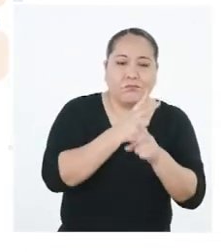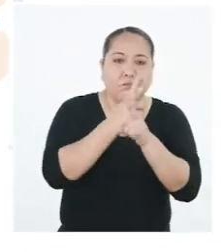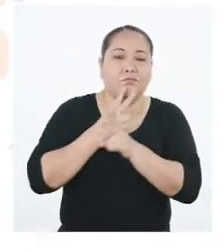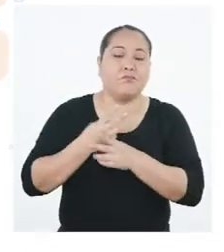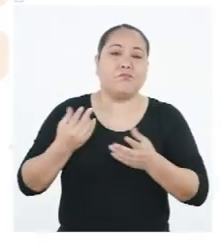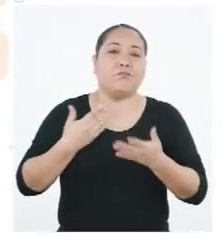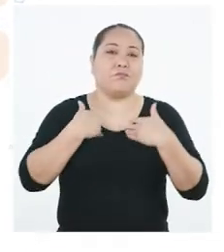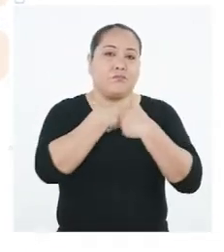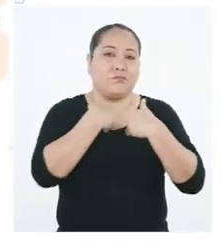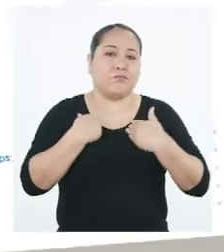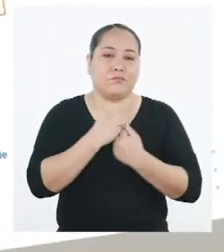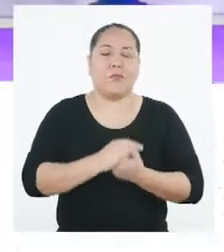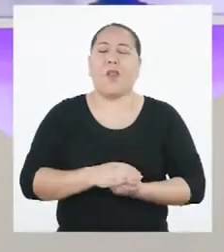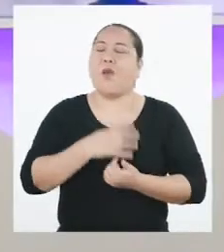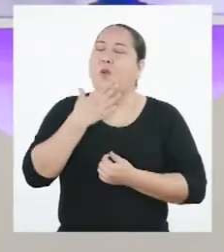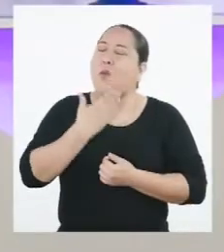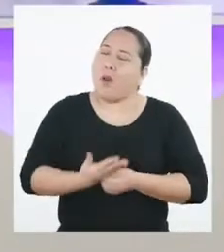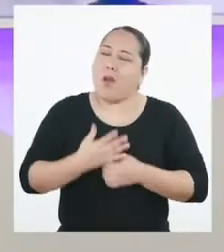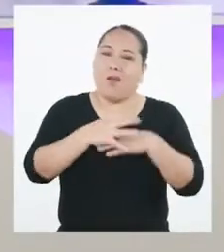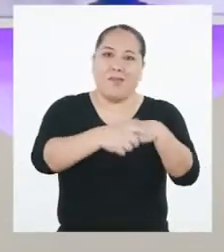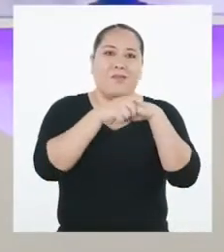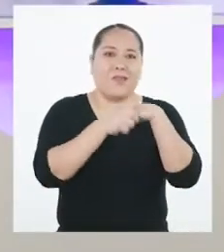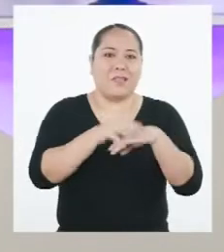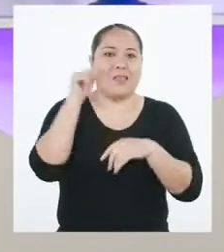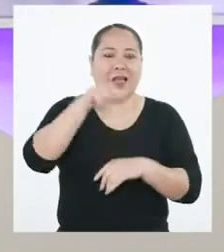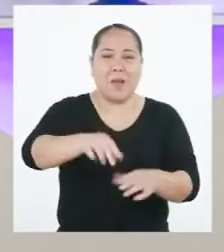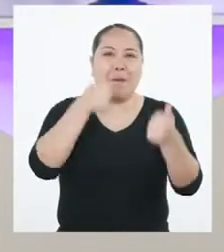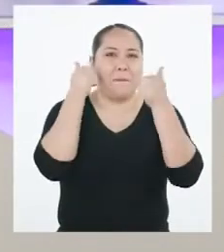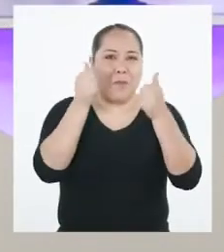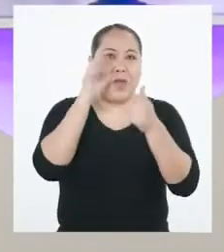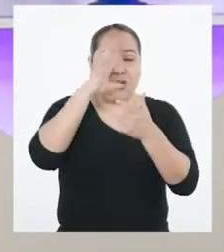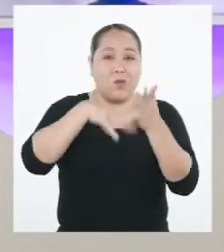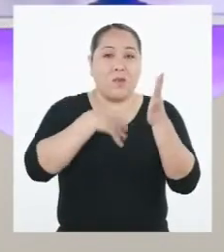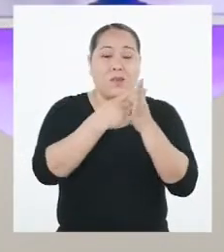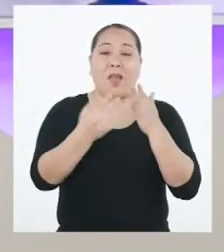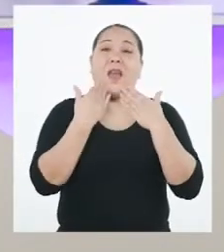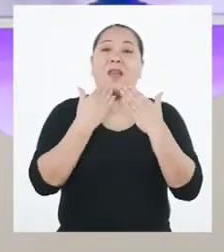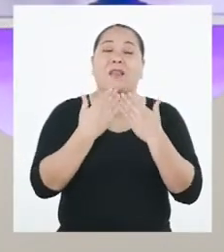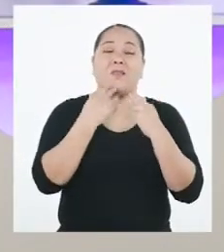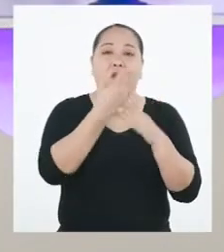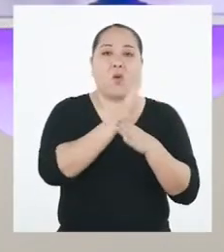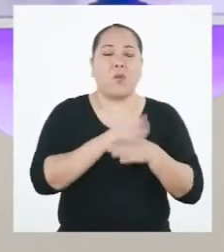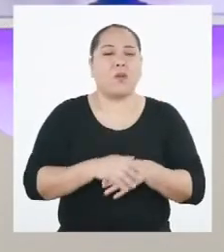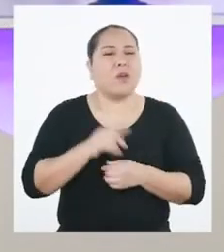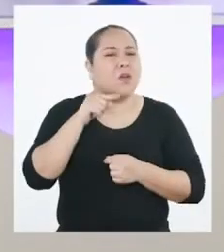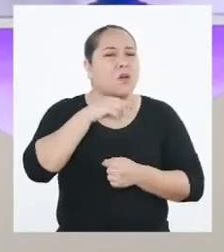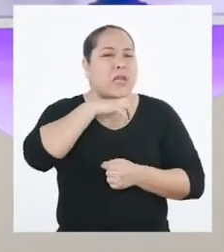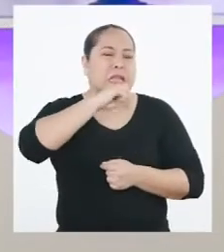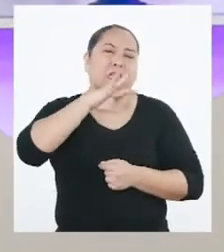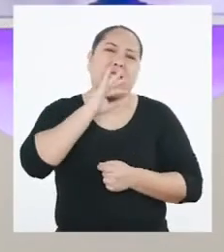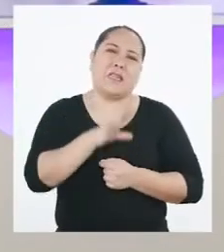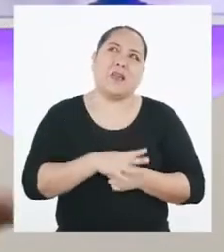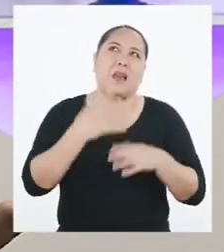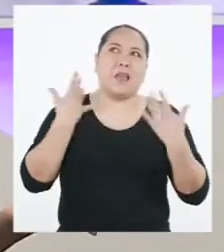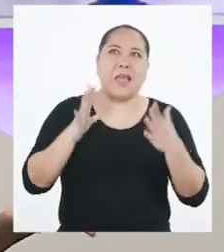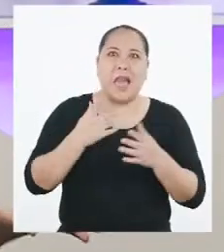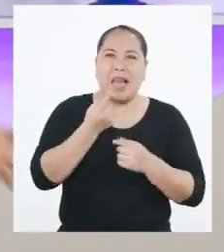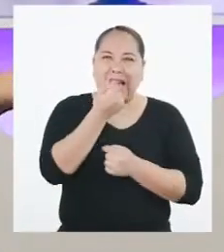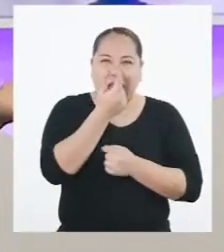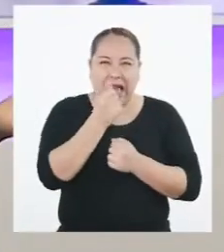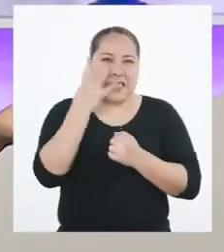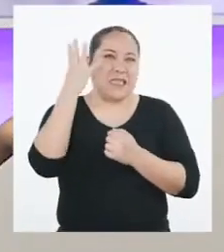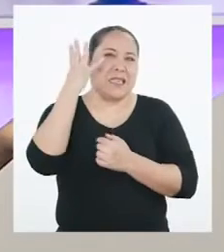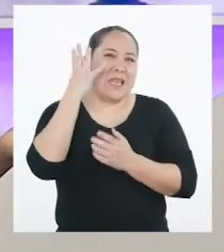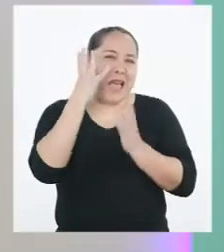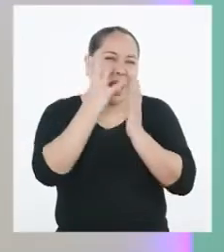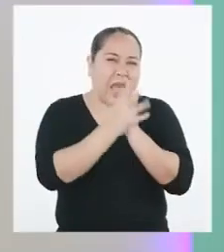cuidar a los animales. ¡Guau! Te felicito. Excelente tu esquema. Gracias por compartir. Podemos decir que ya somos casi expertos